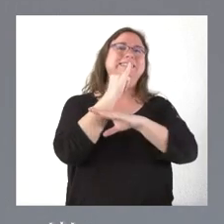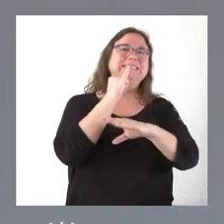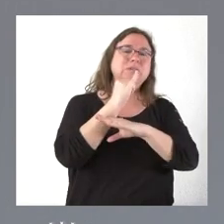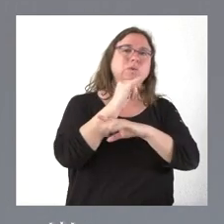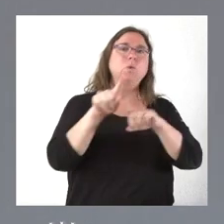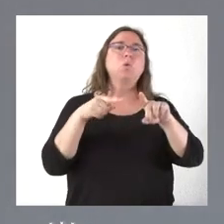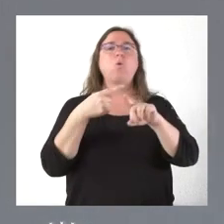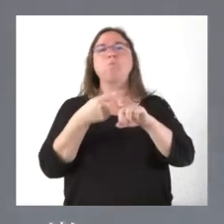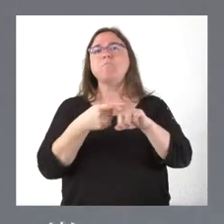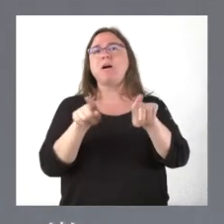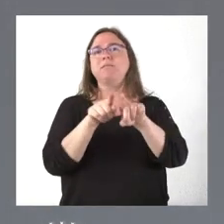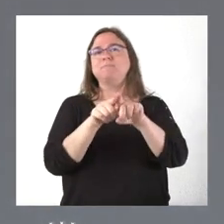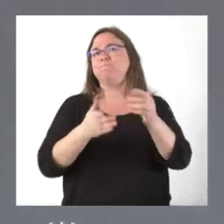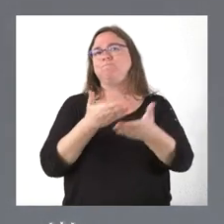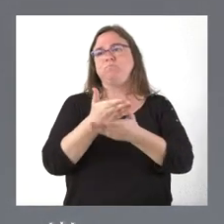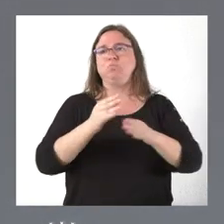mi planteamiento